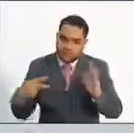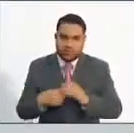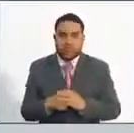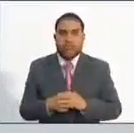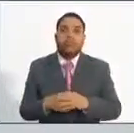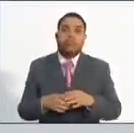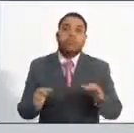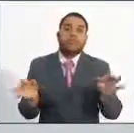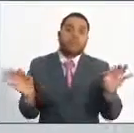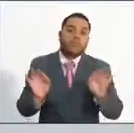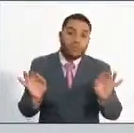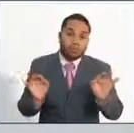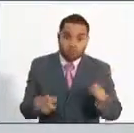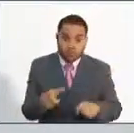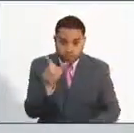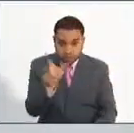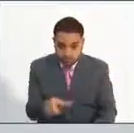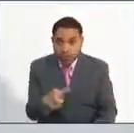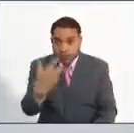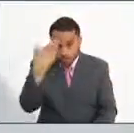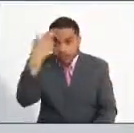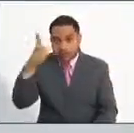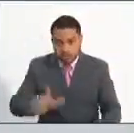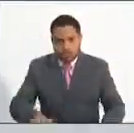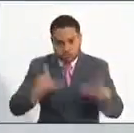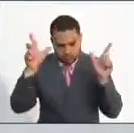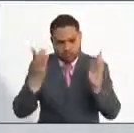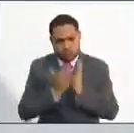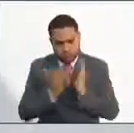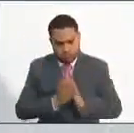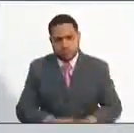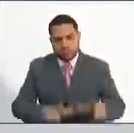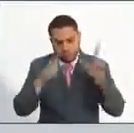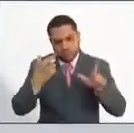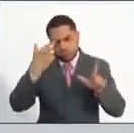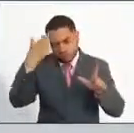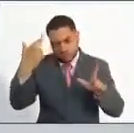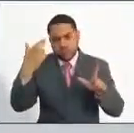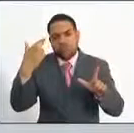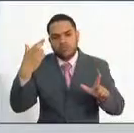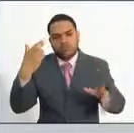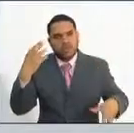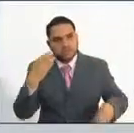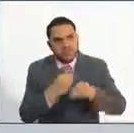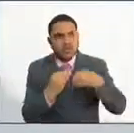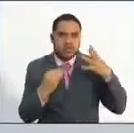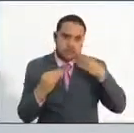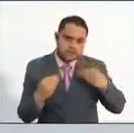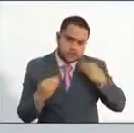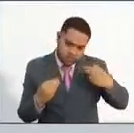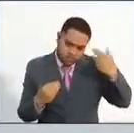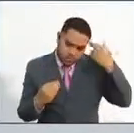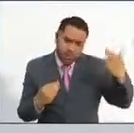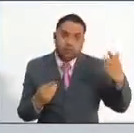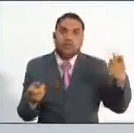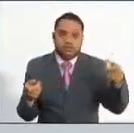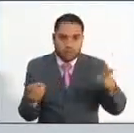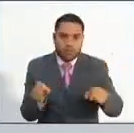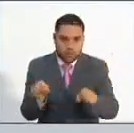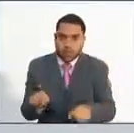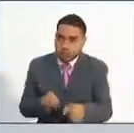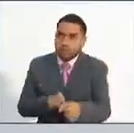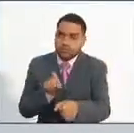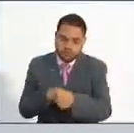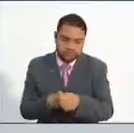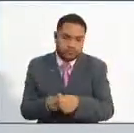si tiene algún estudio de nivel profesional, alguna titulación y adicionalmente tiene experiencia profesional, claramente también se puede